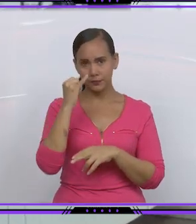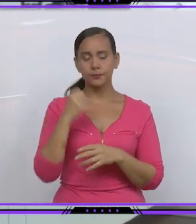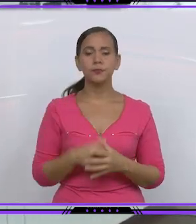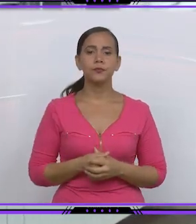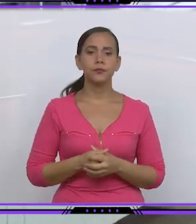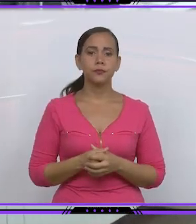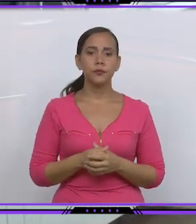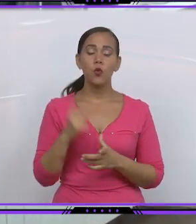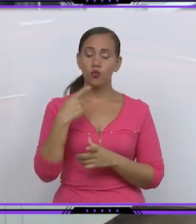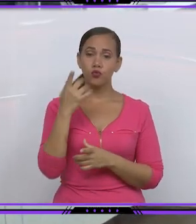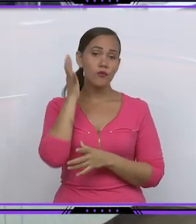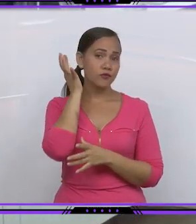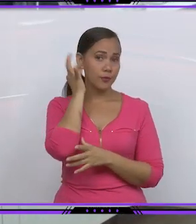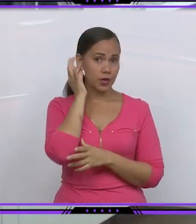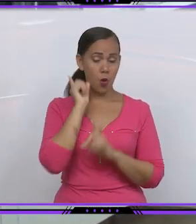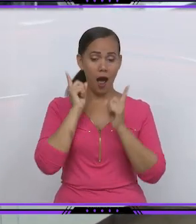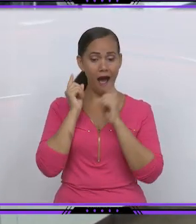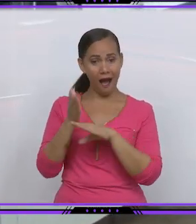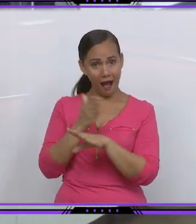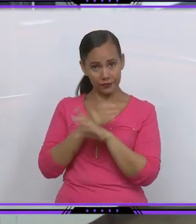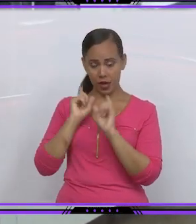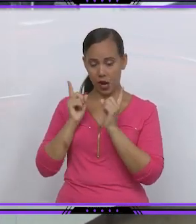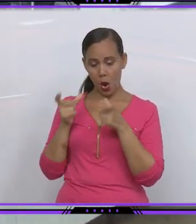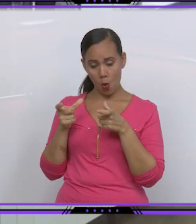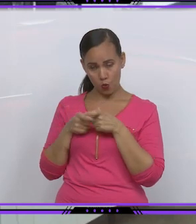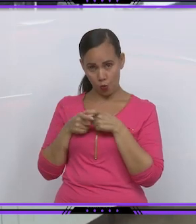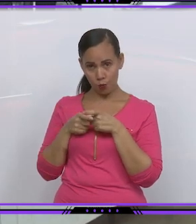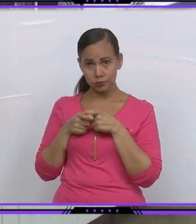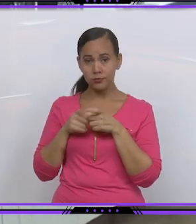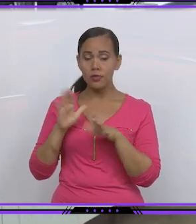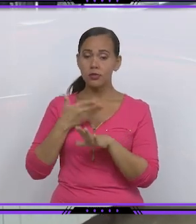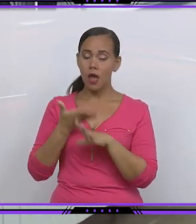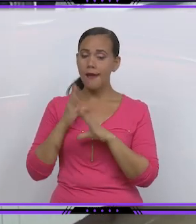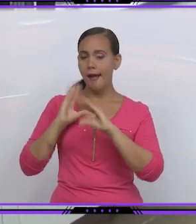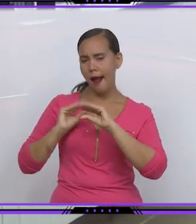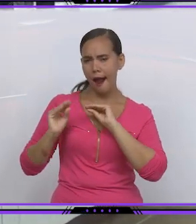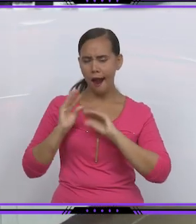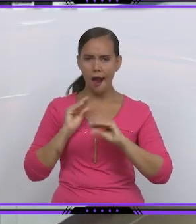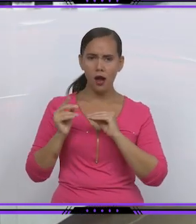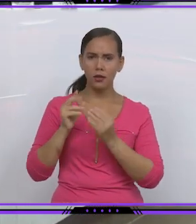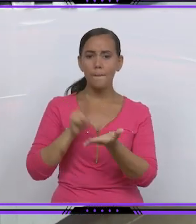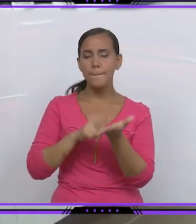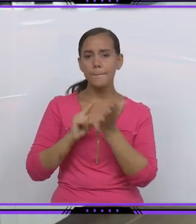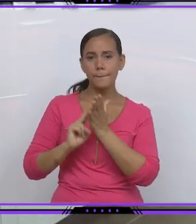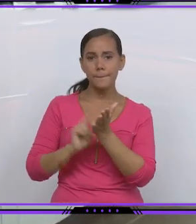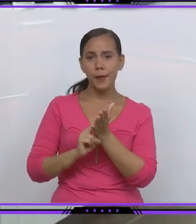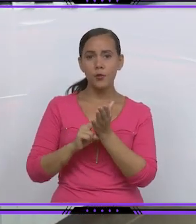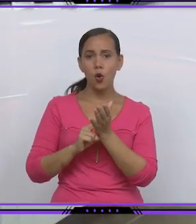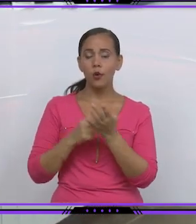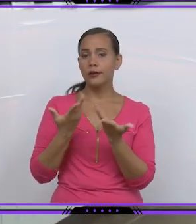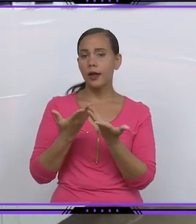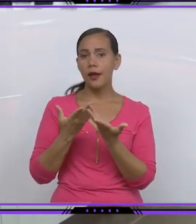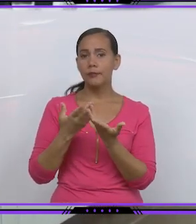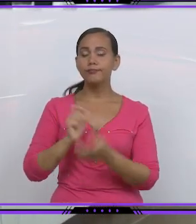Nosotros ya habíamos hecho antes en febrero las reuniones de células y secciones donde también hablamos con los asociados por cada una de